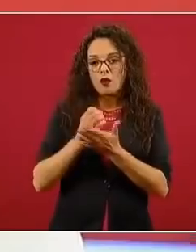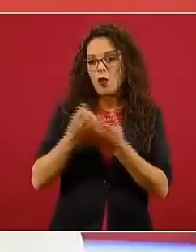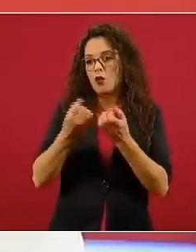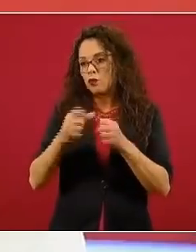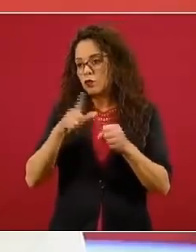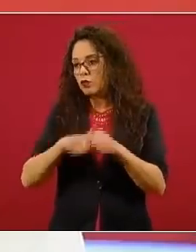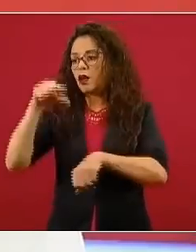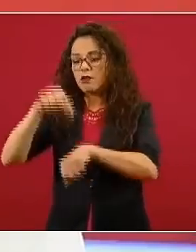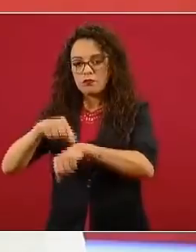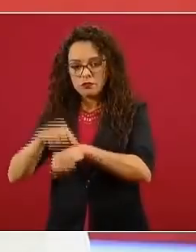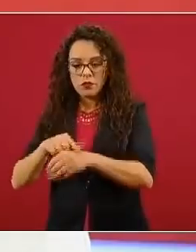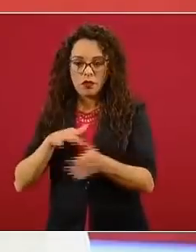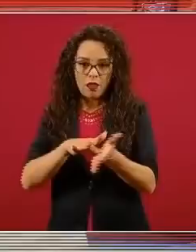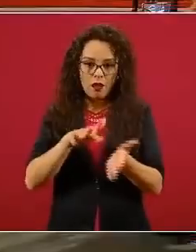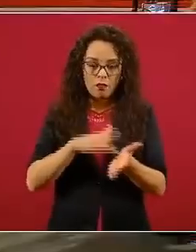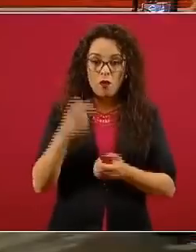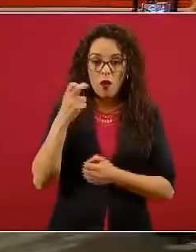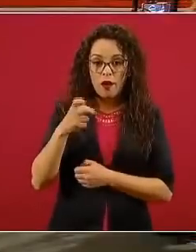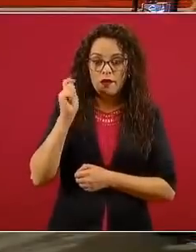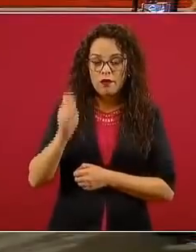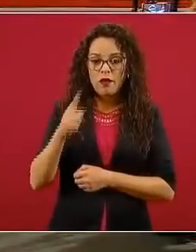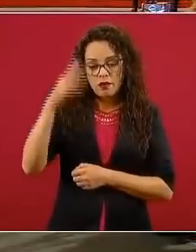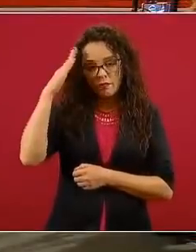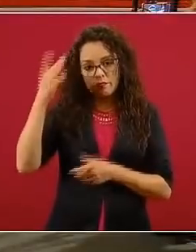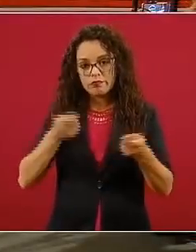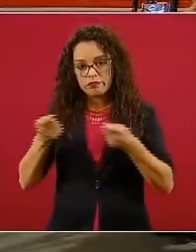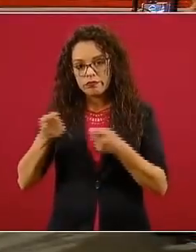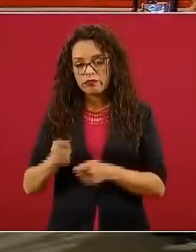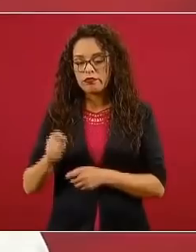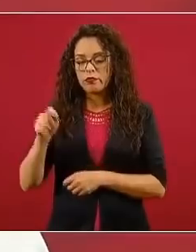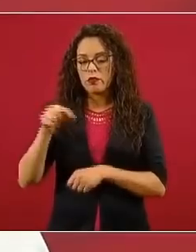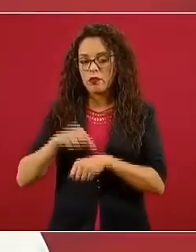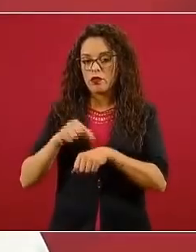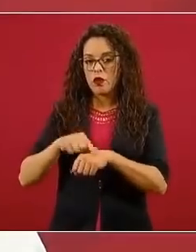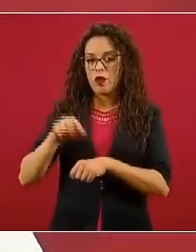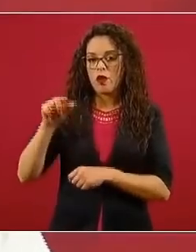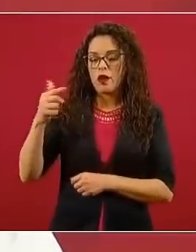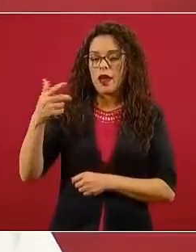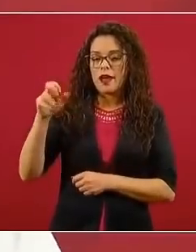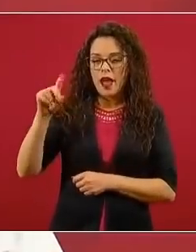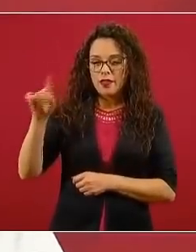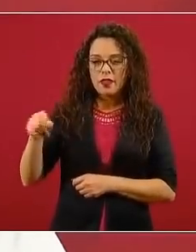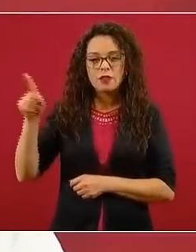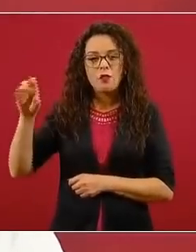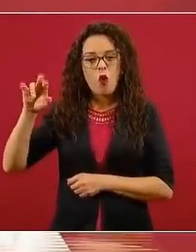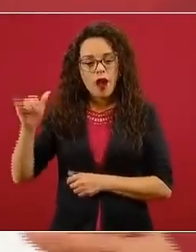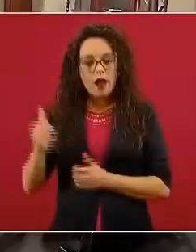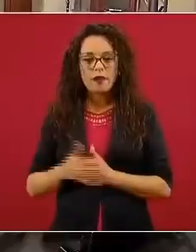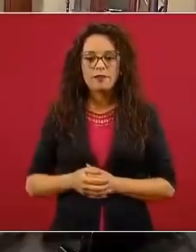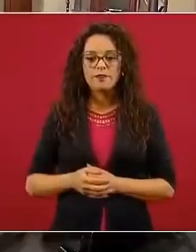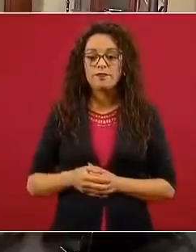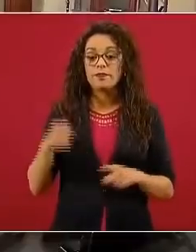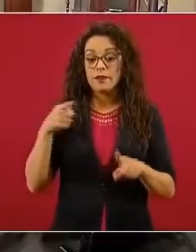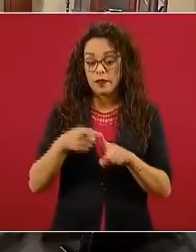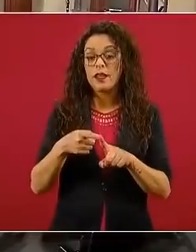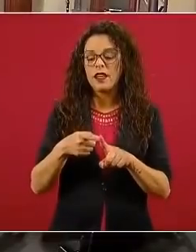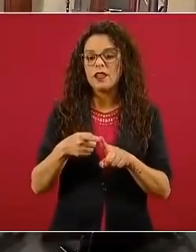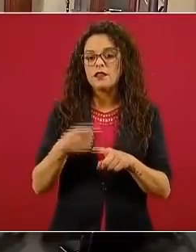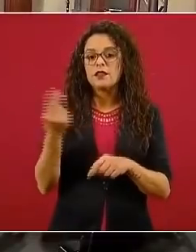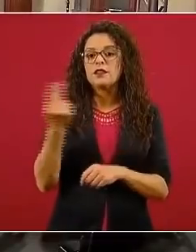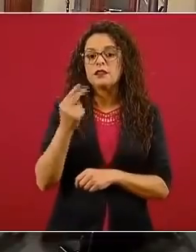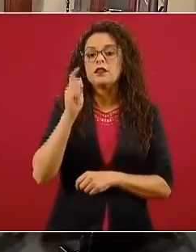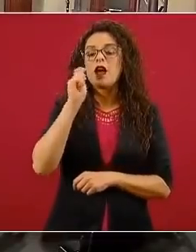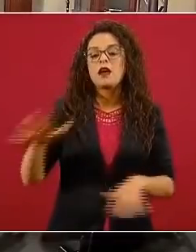Sociales, dirigidas por el doctor Víctor Hugo Borja y el doctor Mauricio Hernández, respectivamente, y pretende ser un cambio cultural